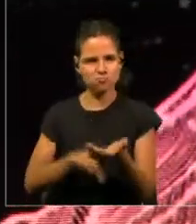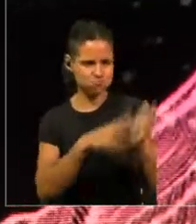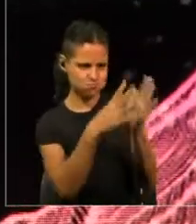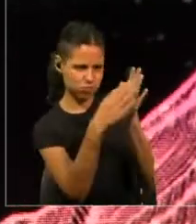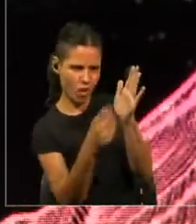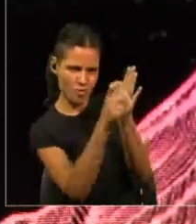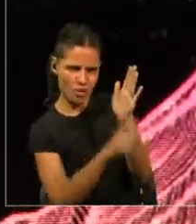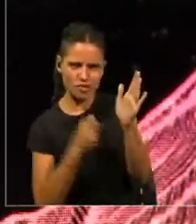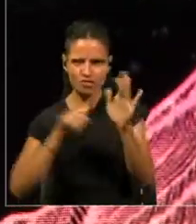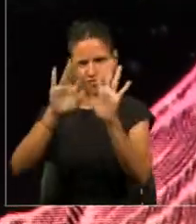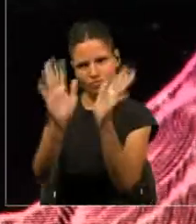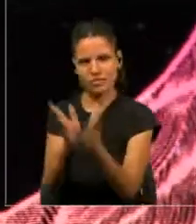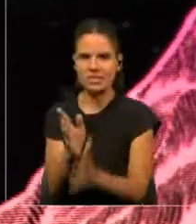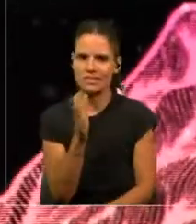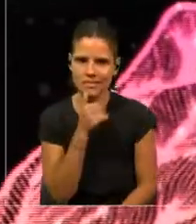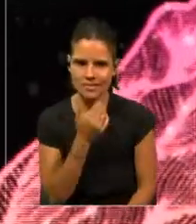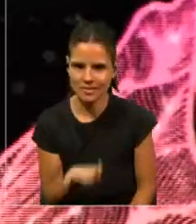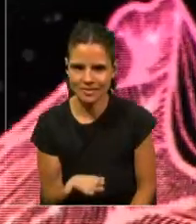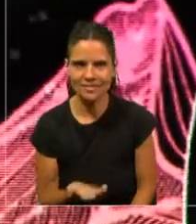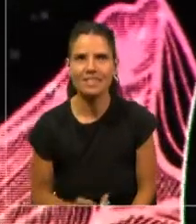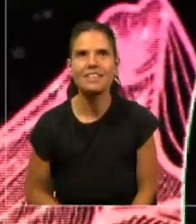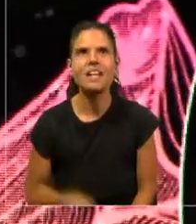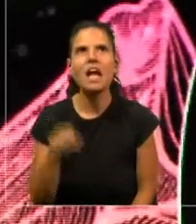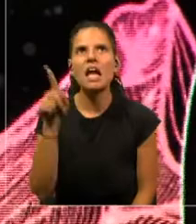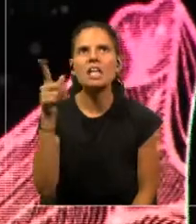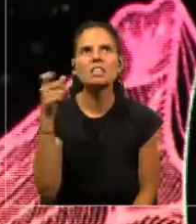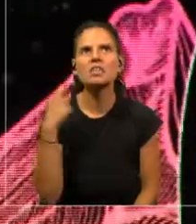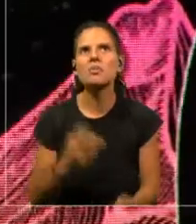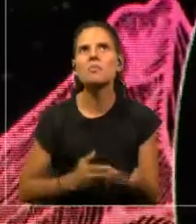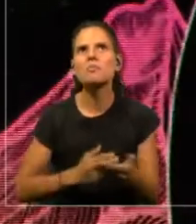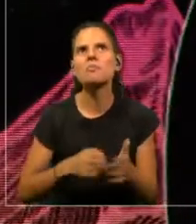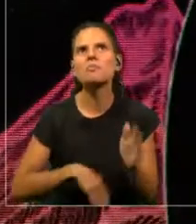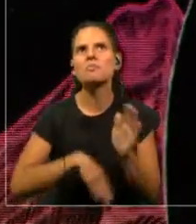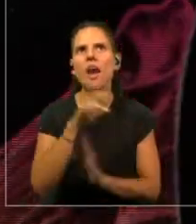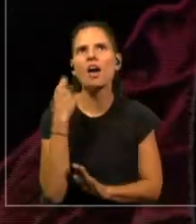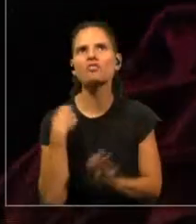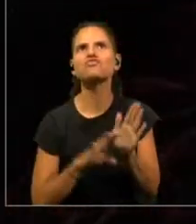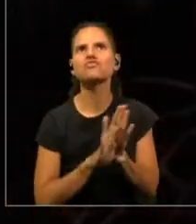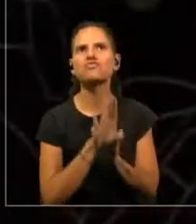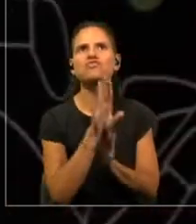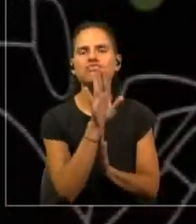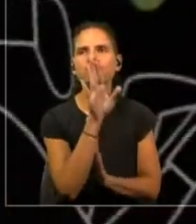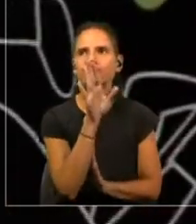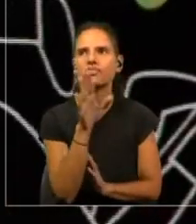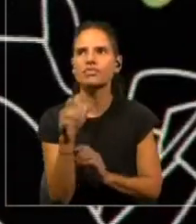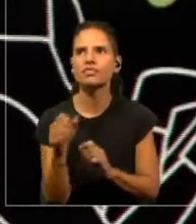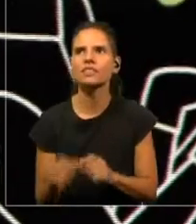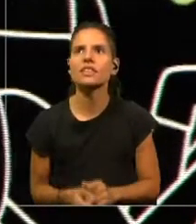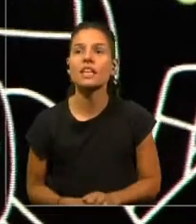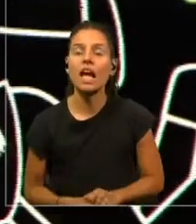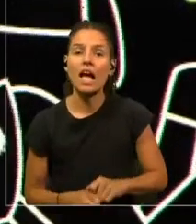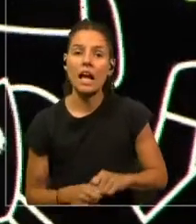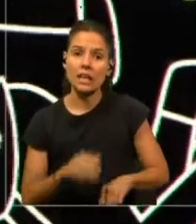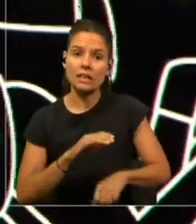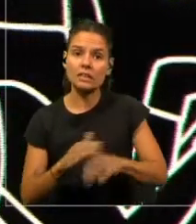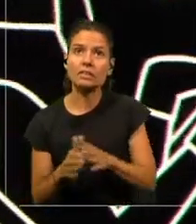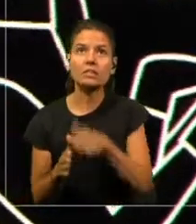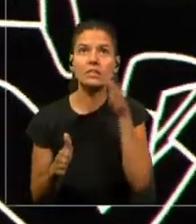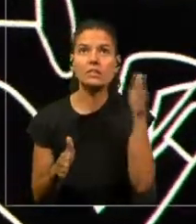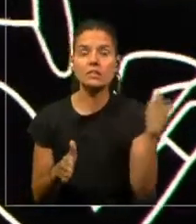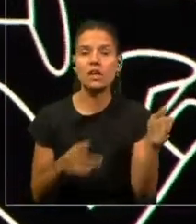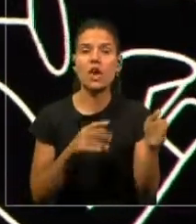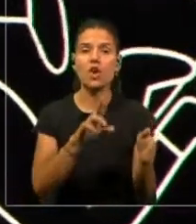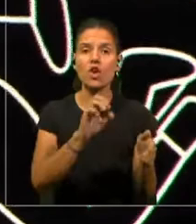refieren. Eso es lo más avanzado que se puede obtener. A la izquierda es Roxy de